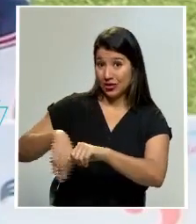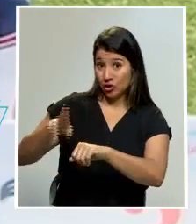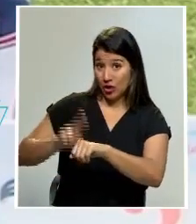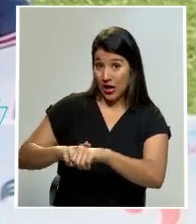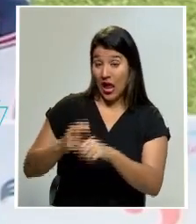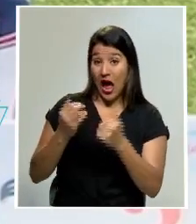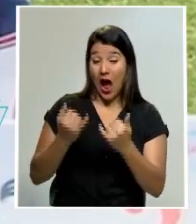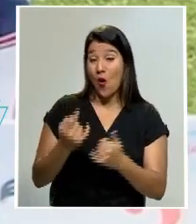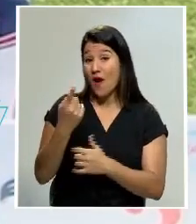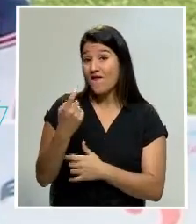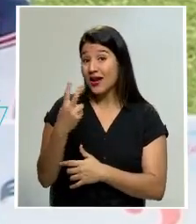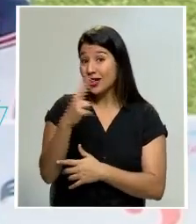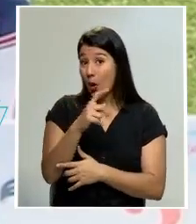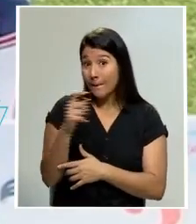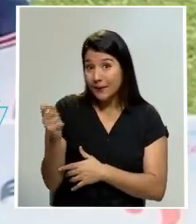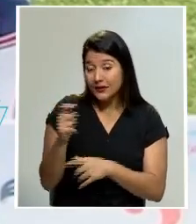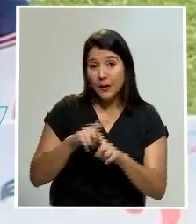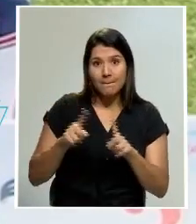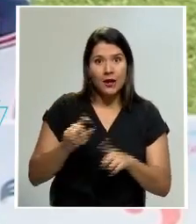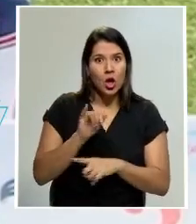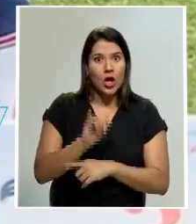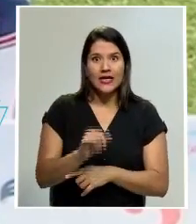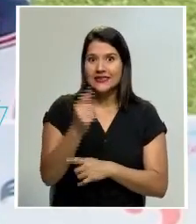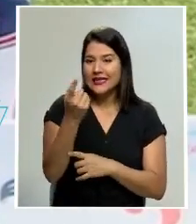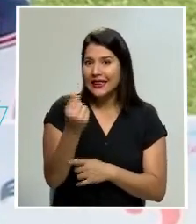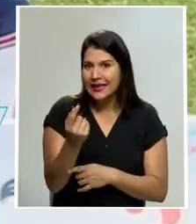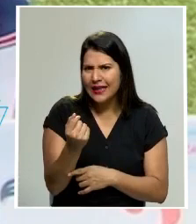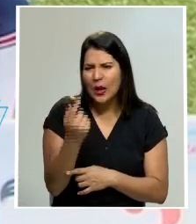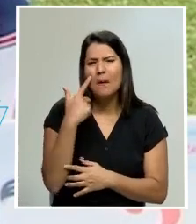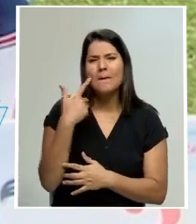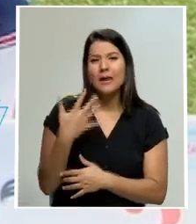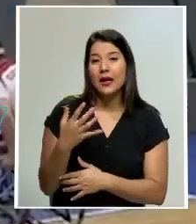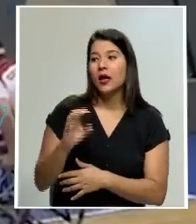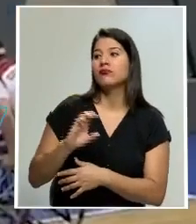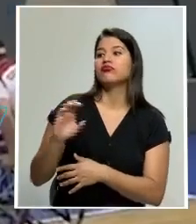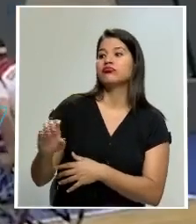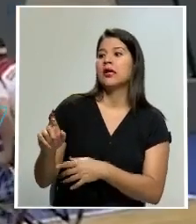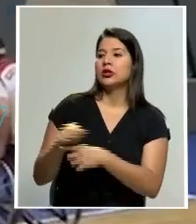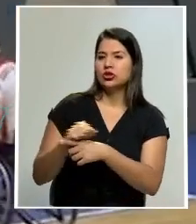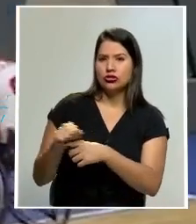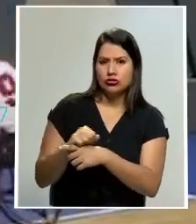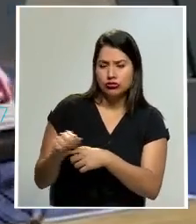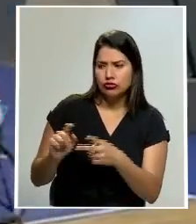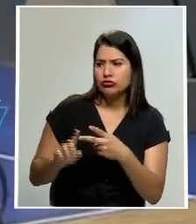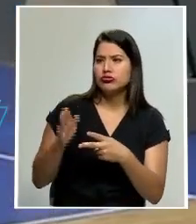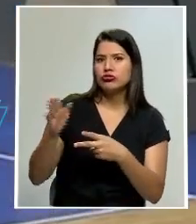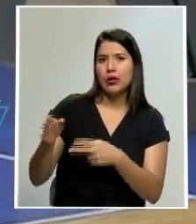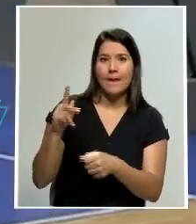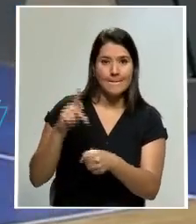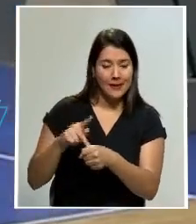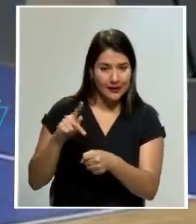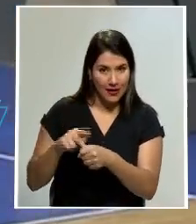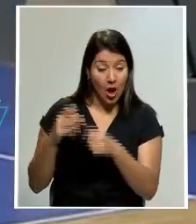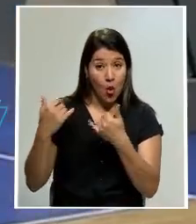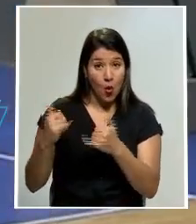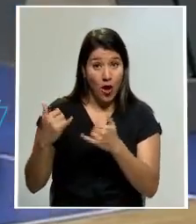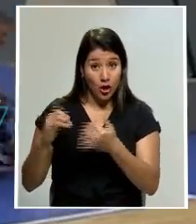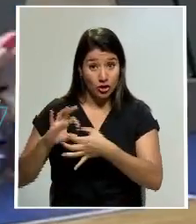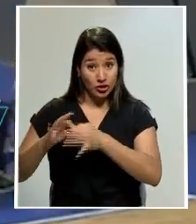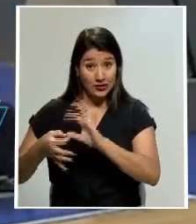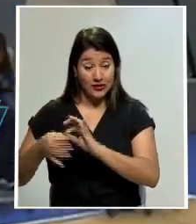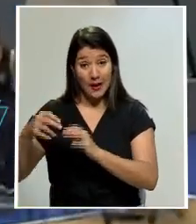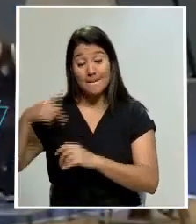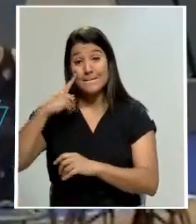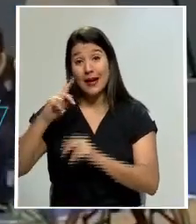Paralímpicos de Tokio 2020, este dinero que es para la preparación de los atletas y su participación en los paralímpicos no